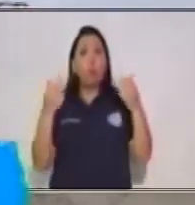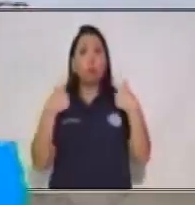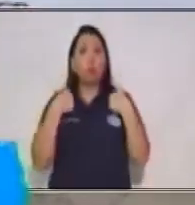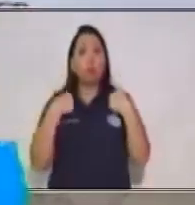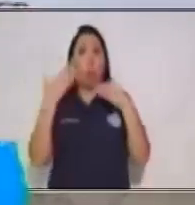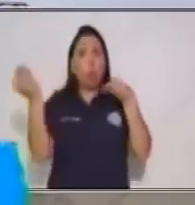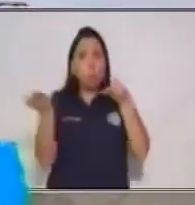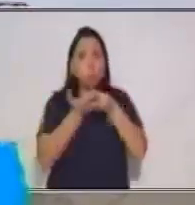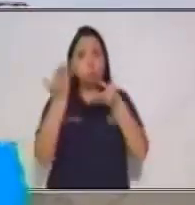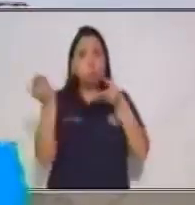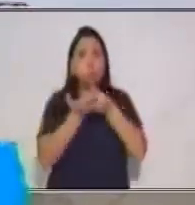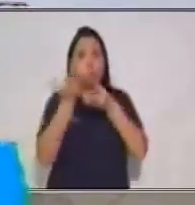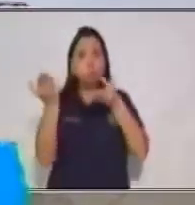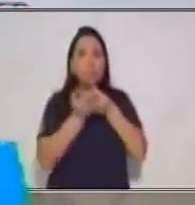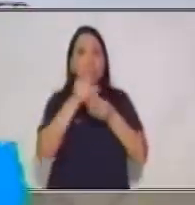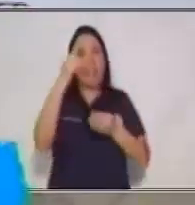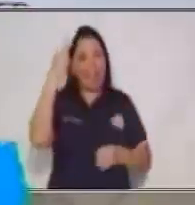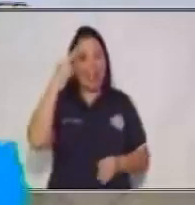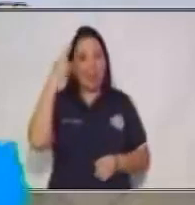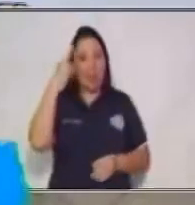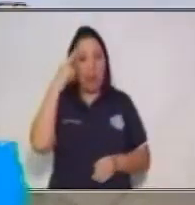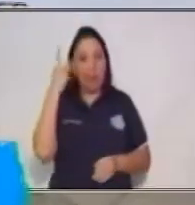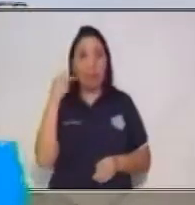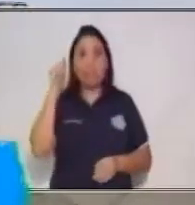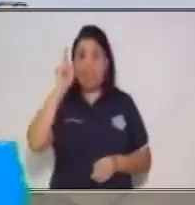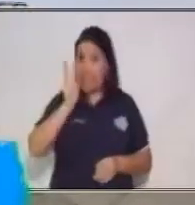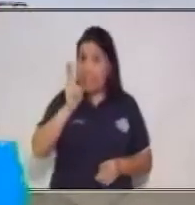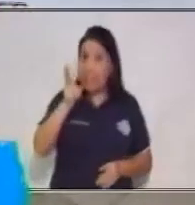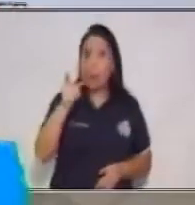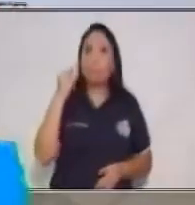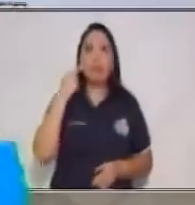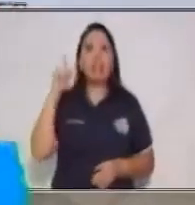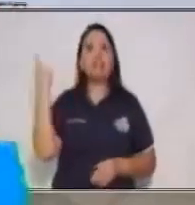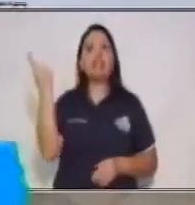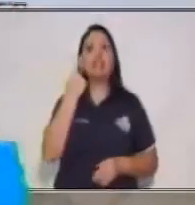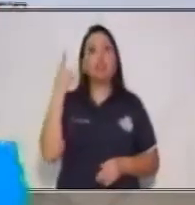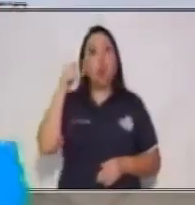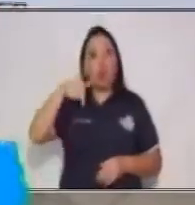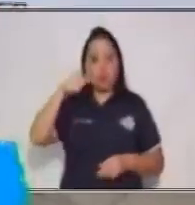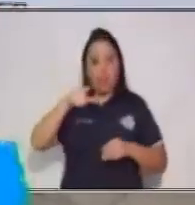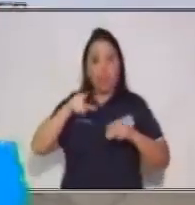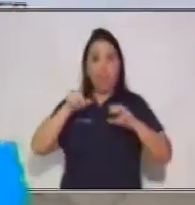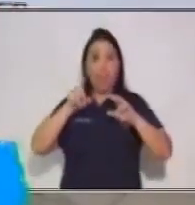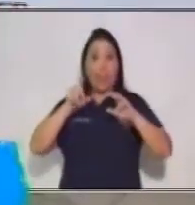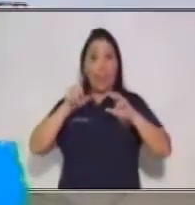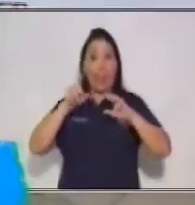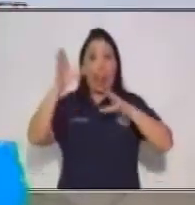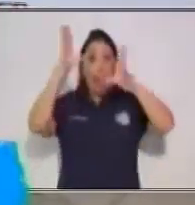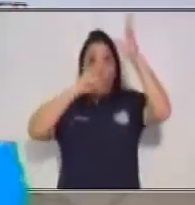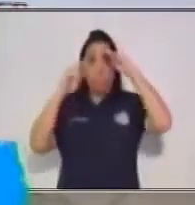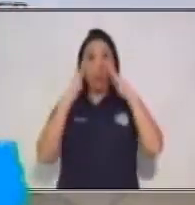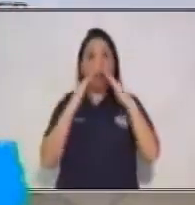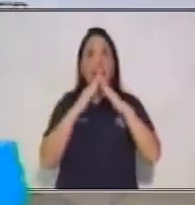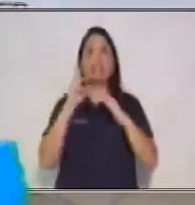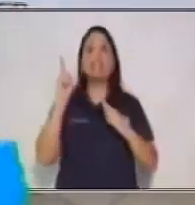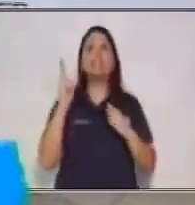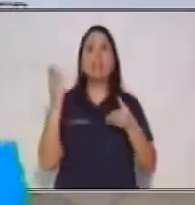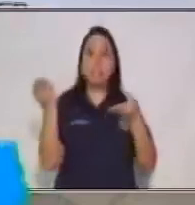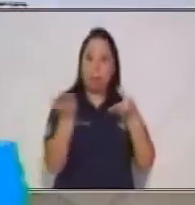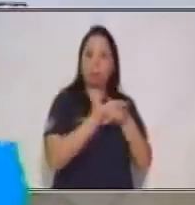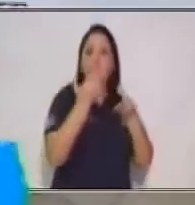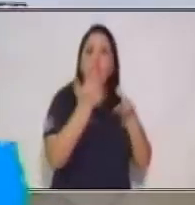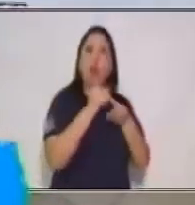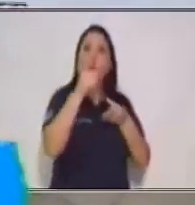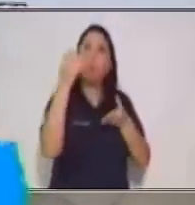¿Recuerda que al final de cada sesión te decimos que trabajes en tu portafolio? Pues vamos a tomar el ejemplo del portafolio para que tú